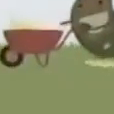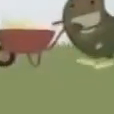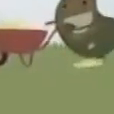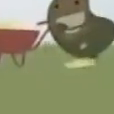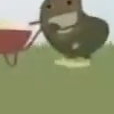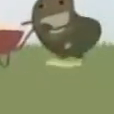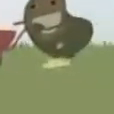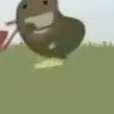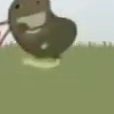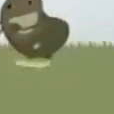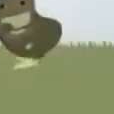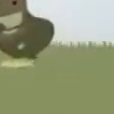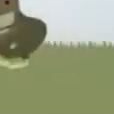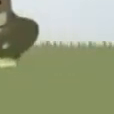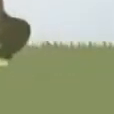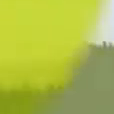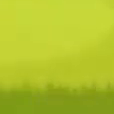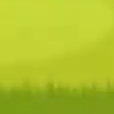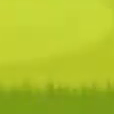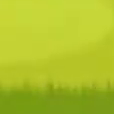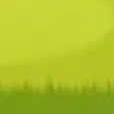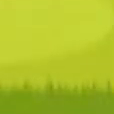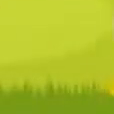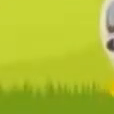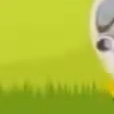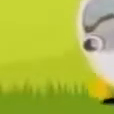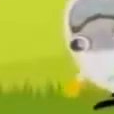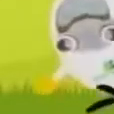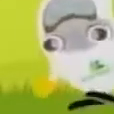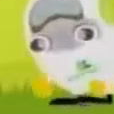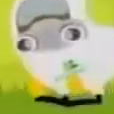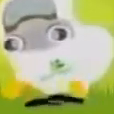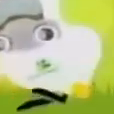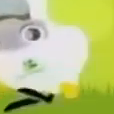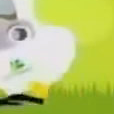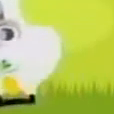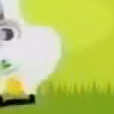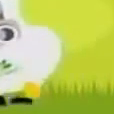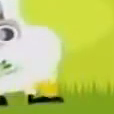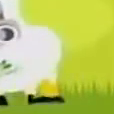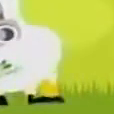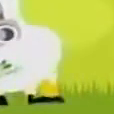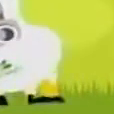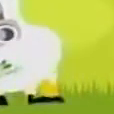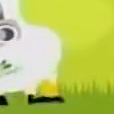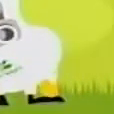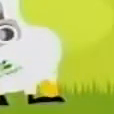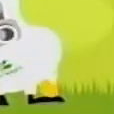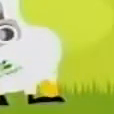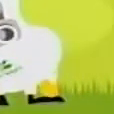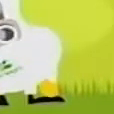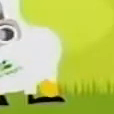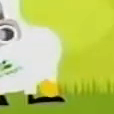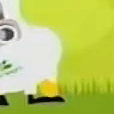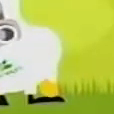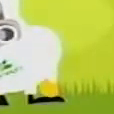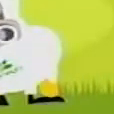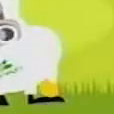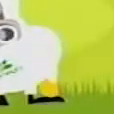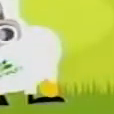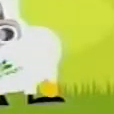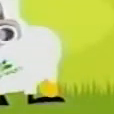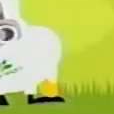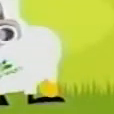siempre al centro de acopio de agroquímicos. Y siempre recuérdaselas a todos los adultos que utilicen agroquímicos.